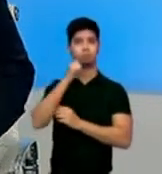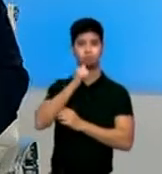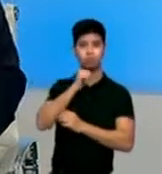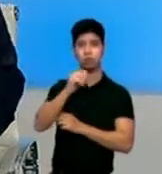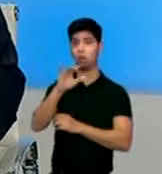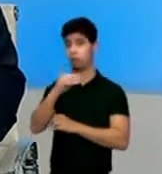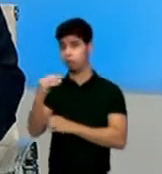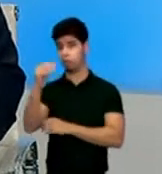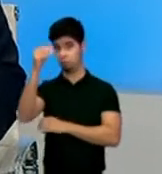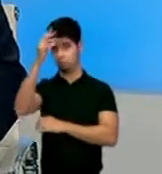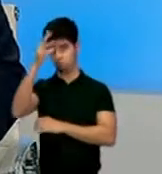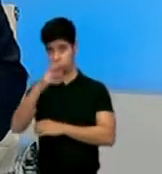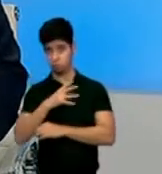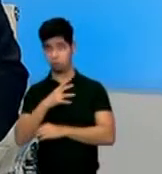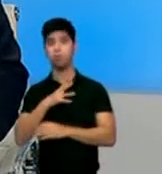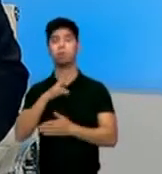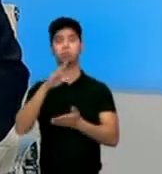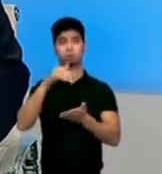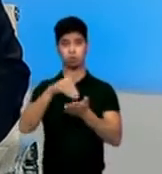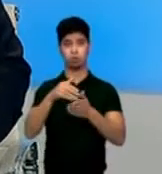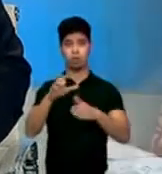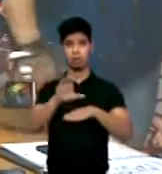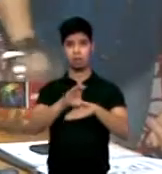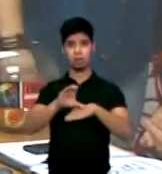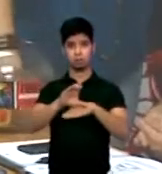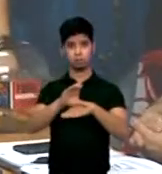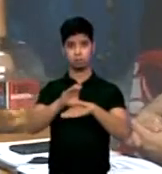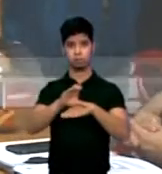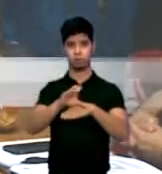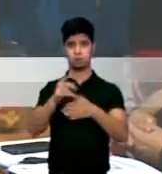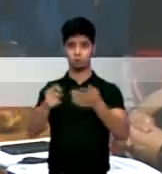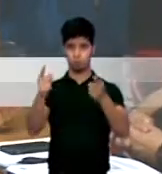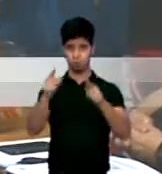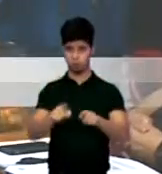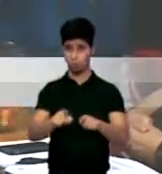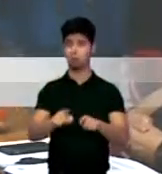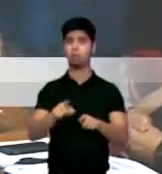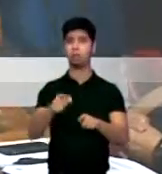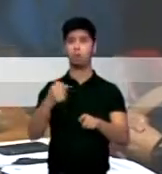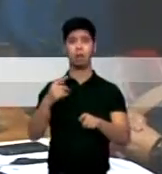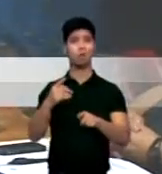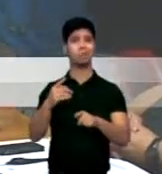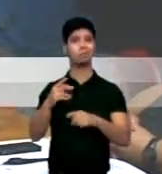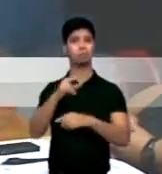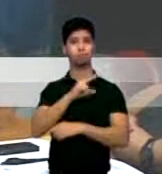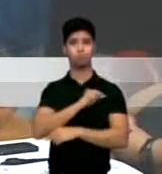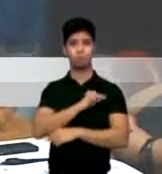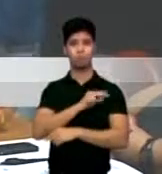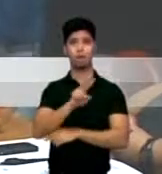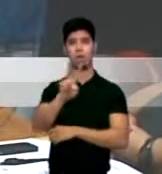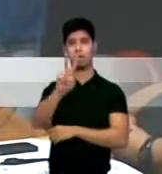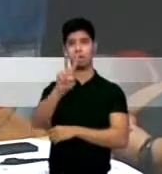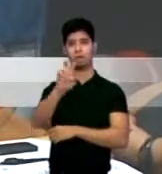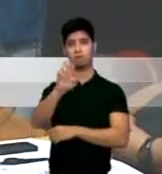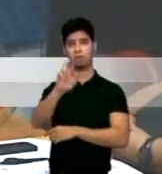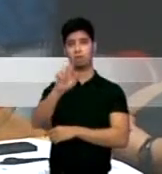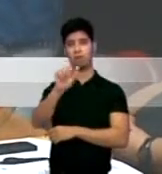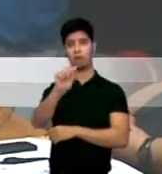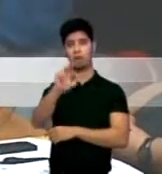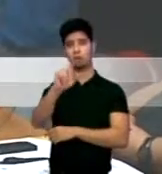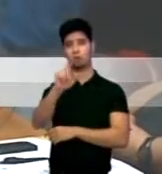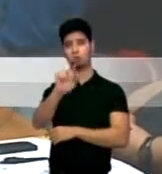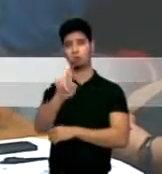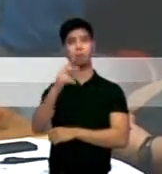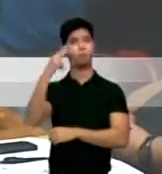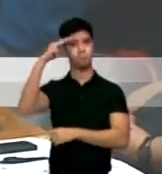Centroamericanos y del Caribe que se realizaron, se estarán llevando a cabo el próximo mes de noviembre en Veracruz, México. Junto con la